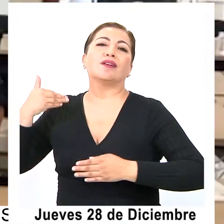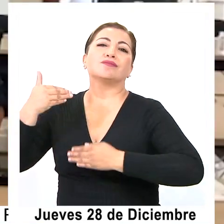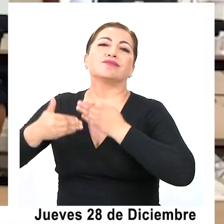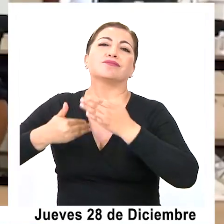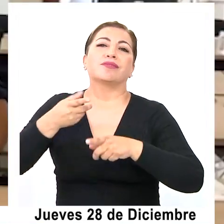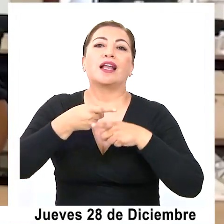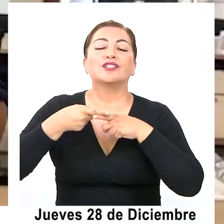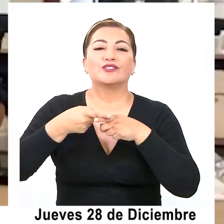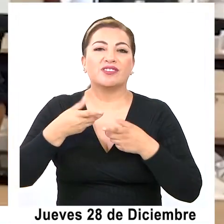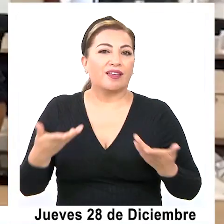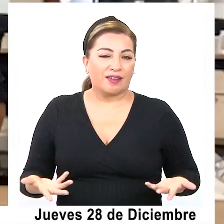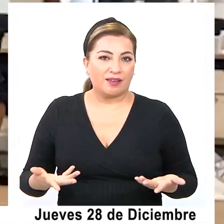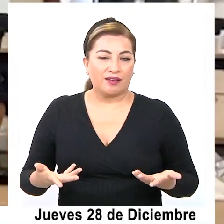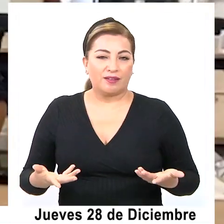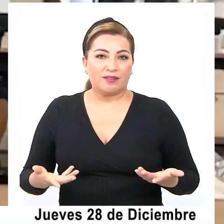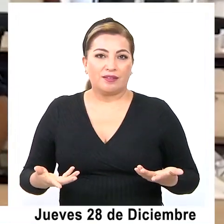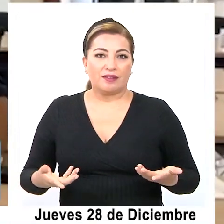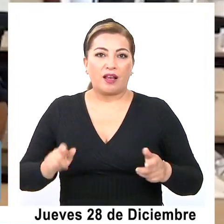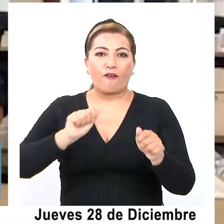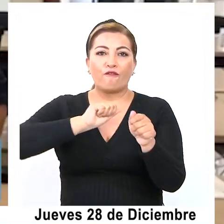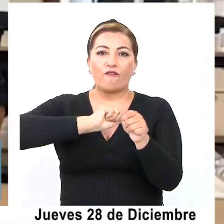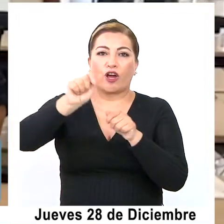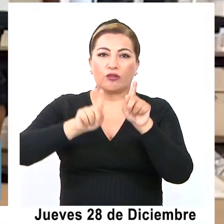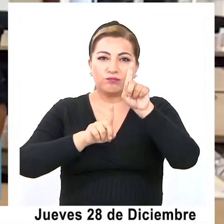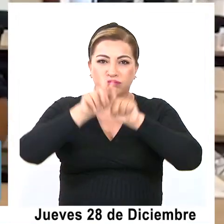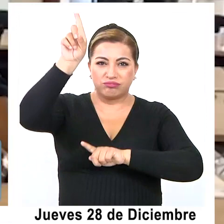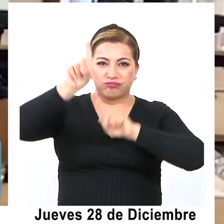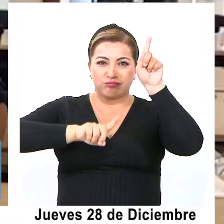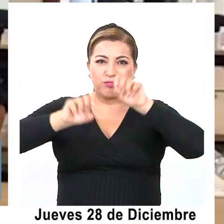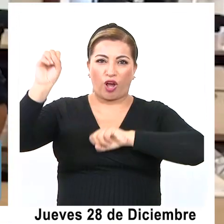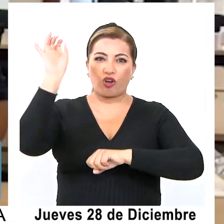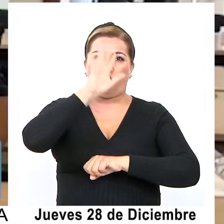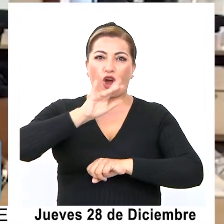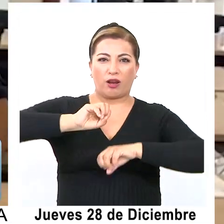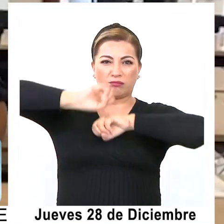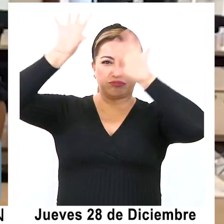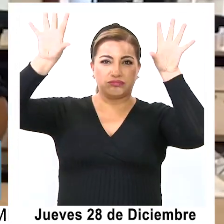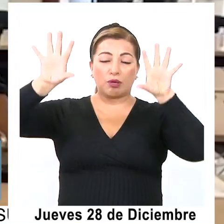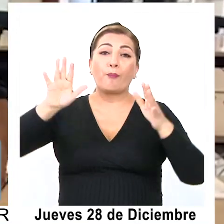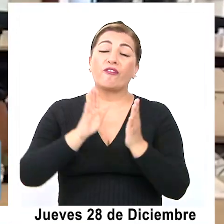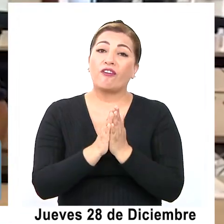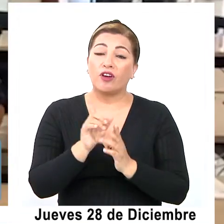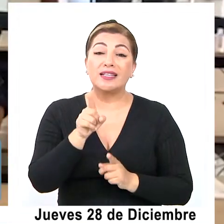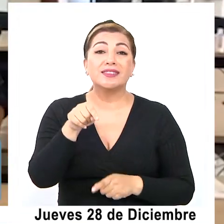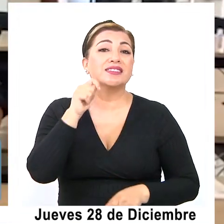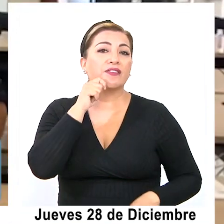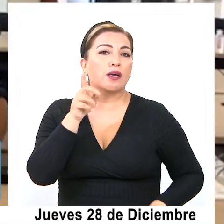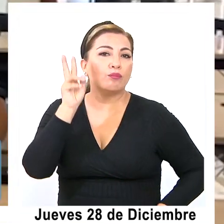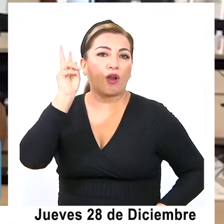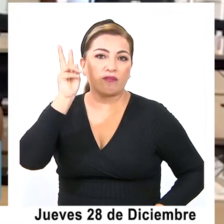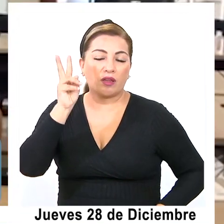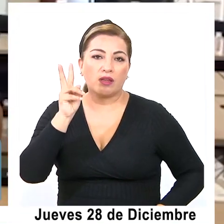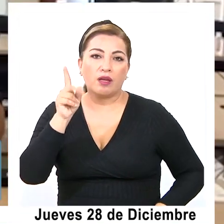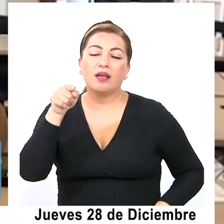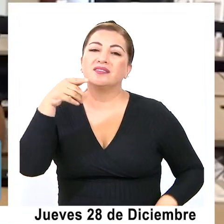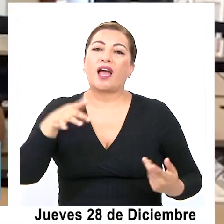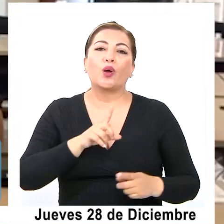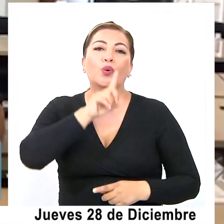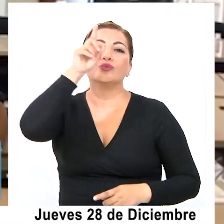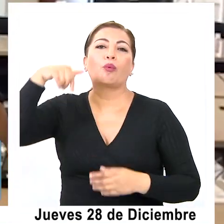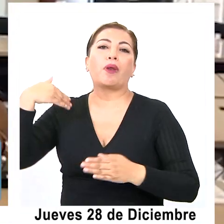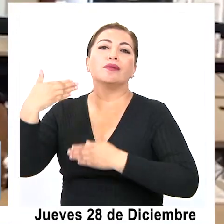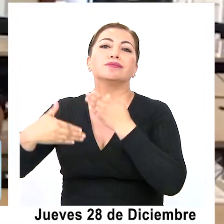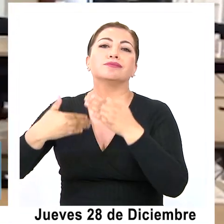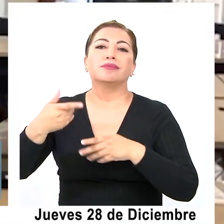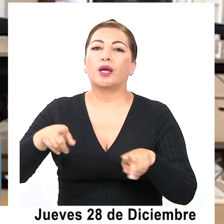sociedad, que es el uso del empleo de los fuegos artificiales. Tratemos de limitarlo al máximo. Estos están prohibidos, pero sabemos que hay una costumbre importante